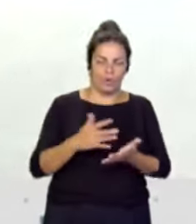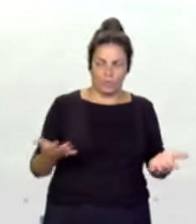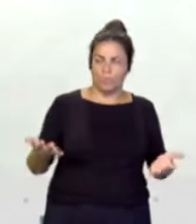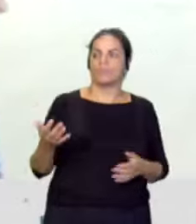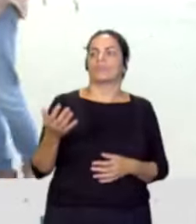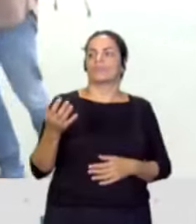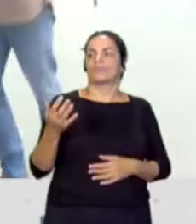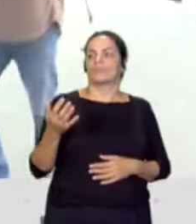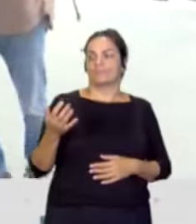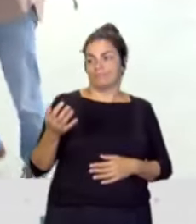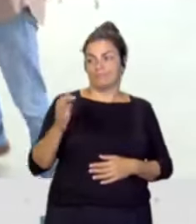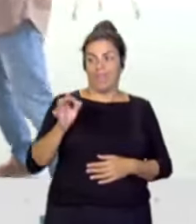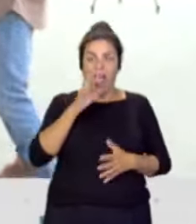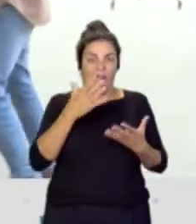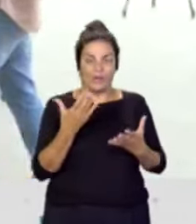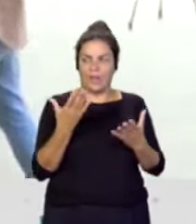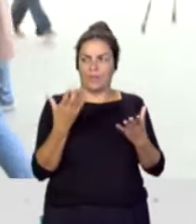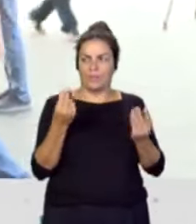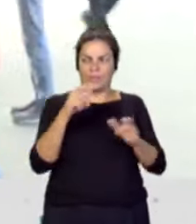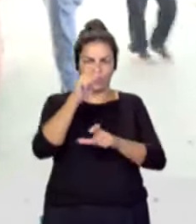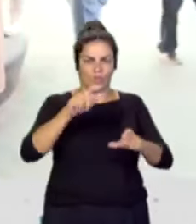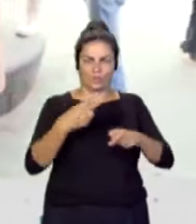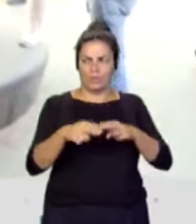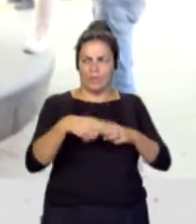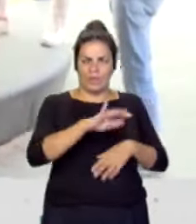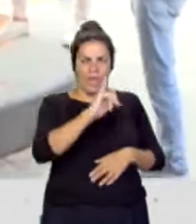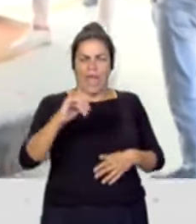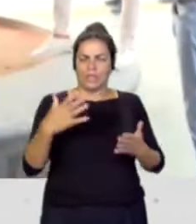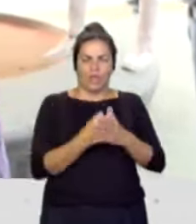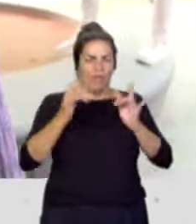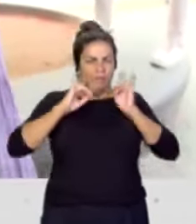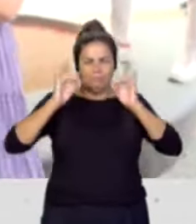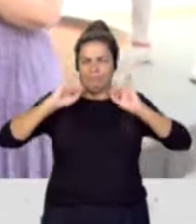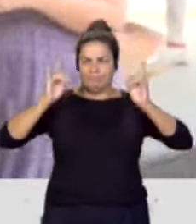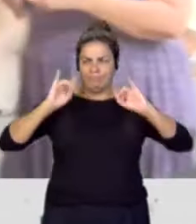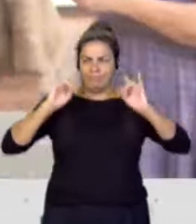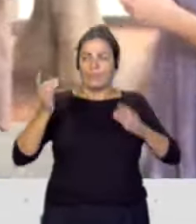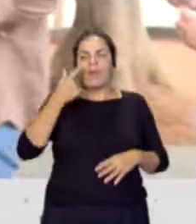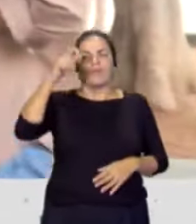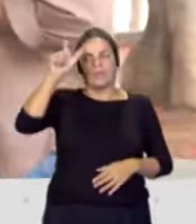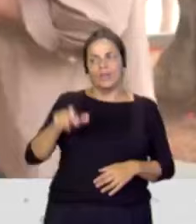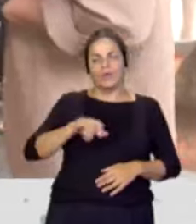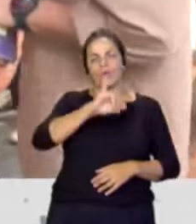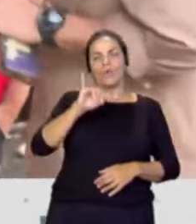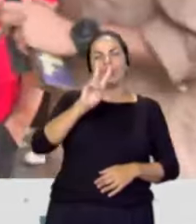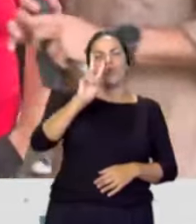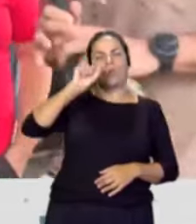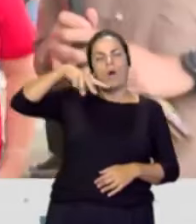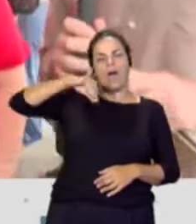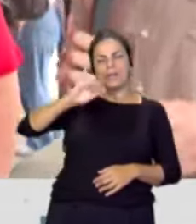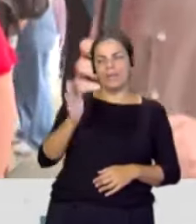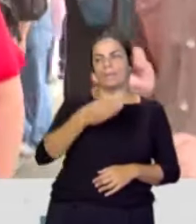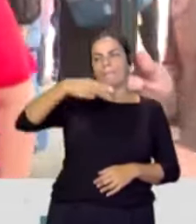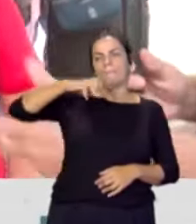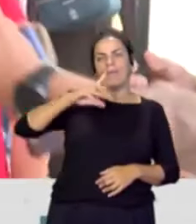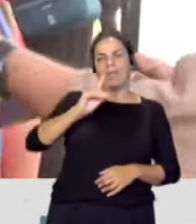mismo están muchísimos políticos, está sonando todo, pero vamos a poder hablar con Juani Medina, que es una de las responsables, una de las